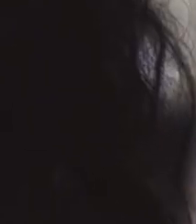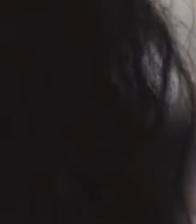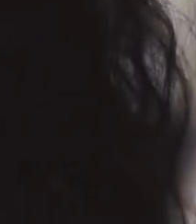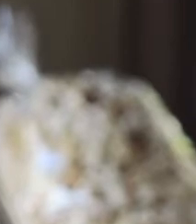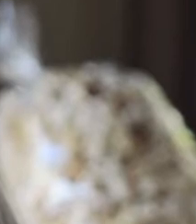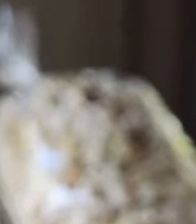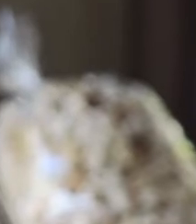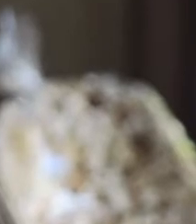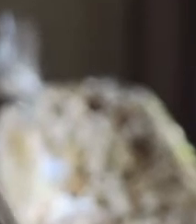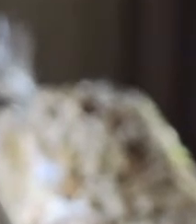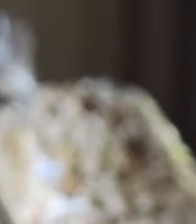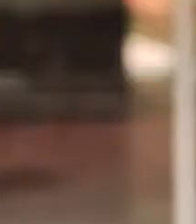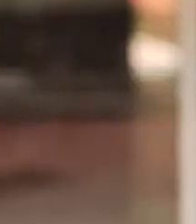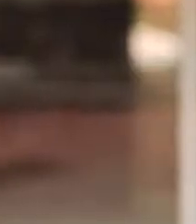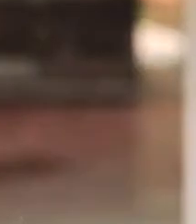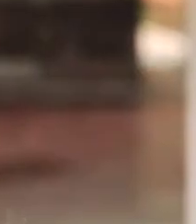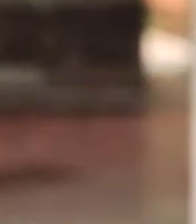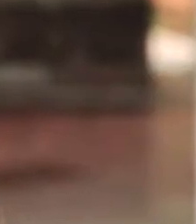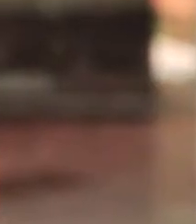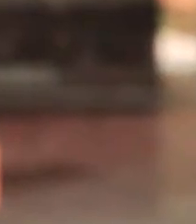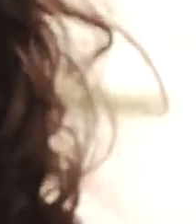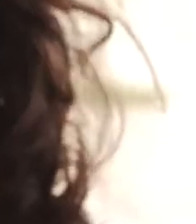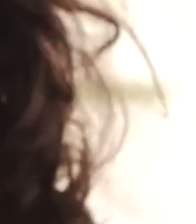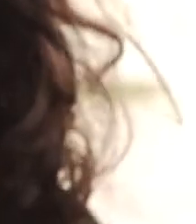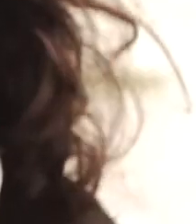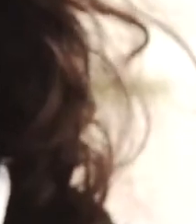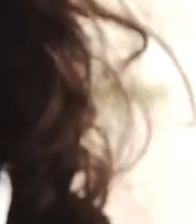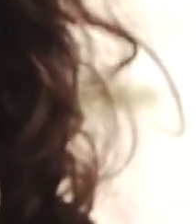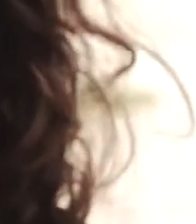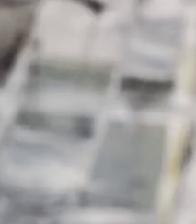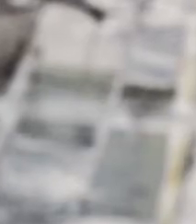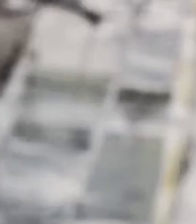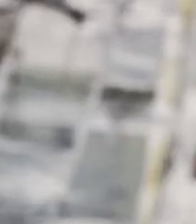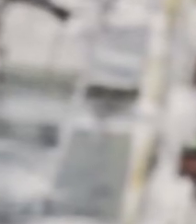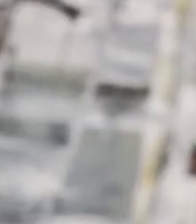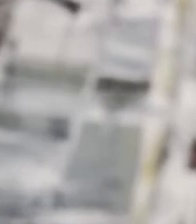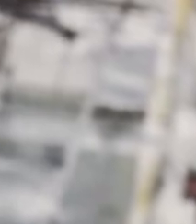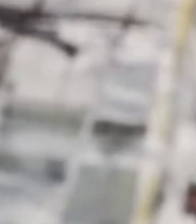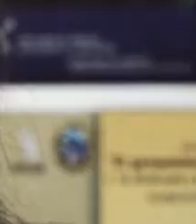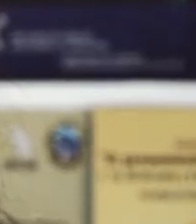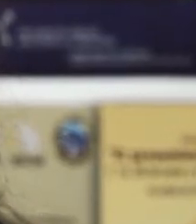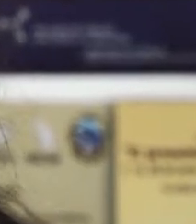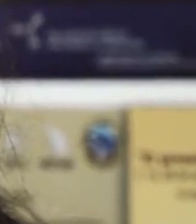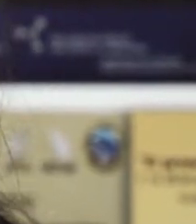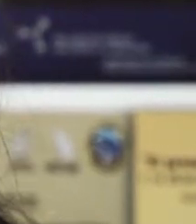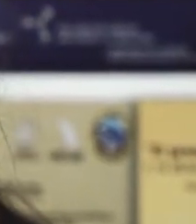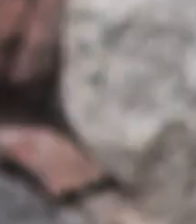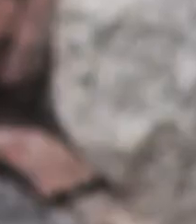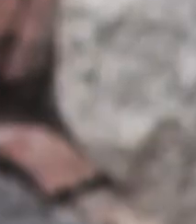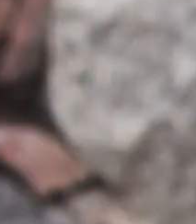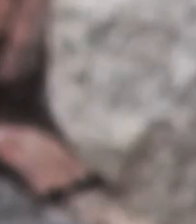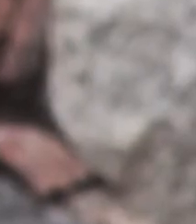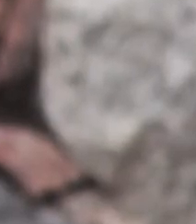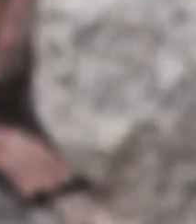no quiero, es mi gusto querer De tu carne a mi carne, dame taco de res Los prefiero y los quiero al que me debe comer Ya